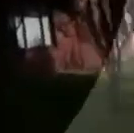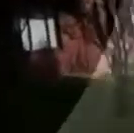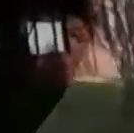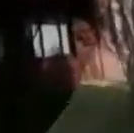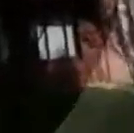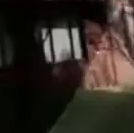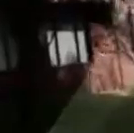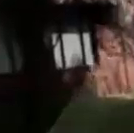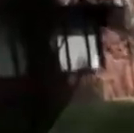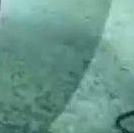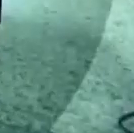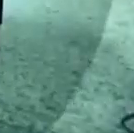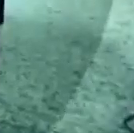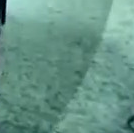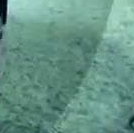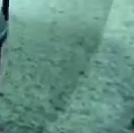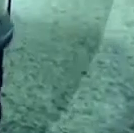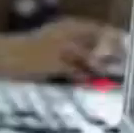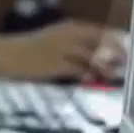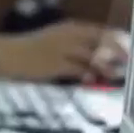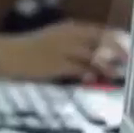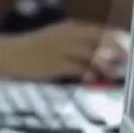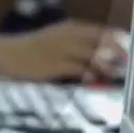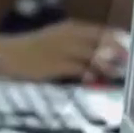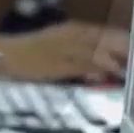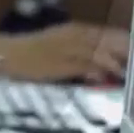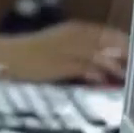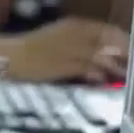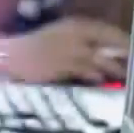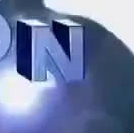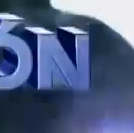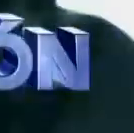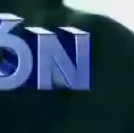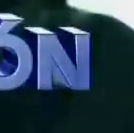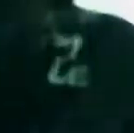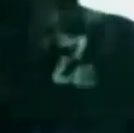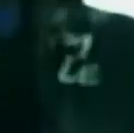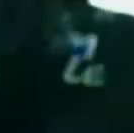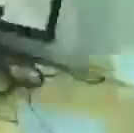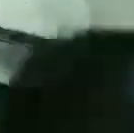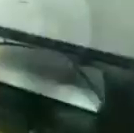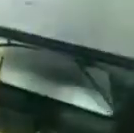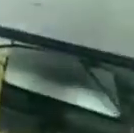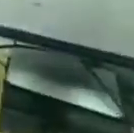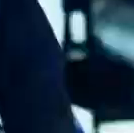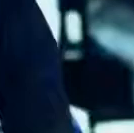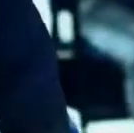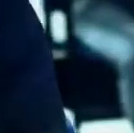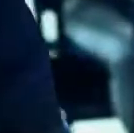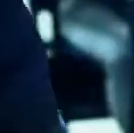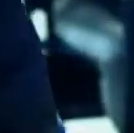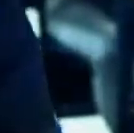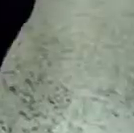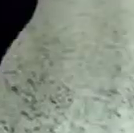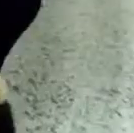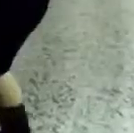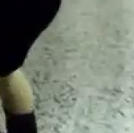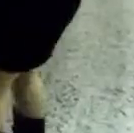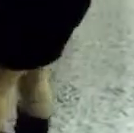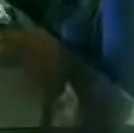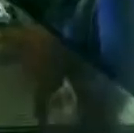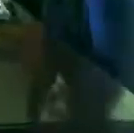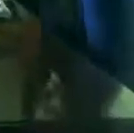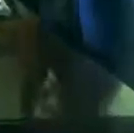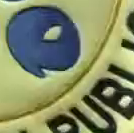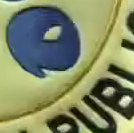Escuela de Alto Gobierno. 17 años. Contribuyendo a la formación, actualización y capacitación avanzada de